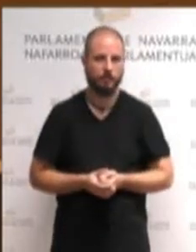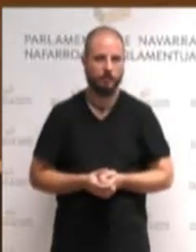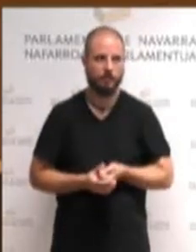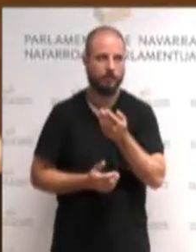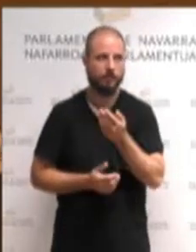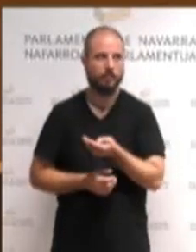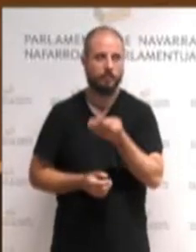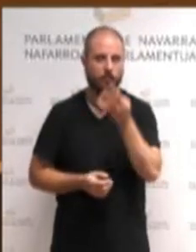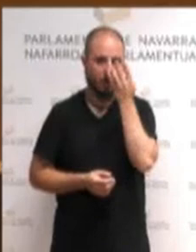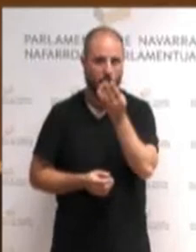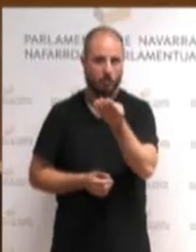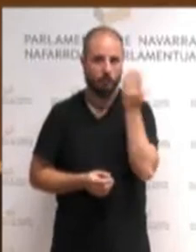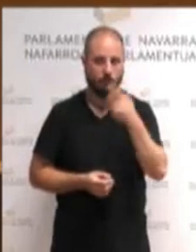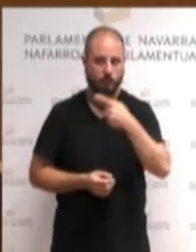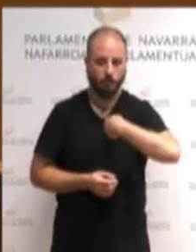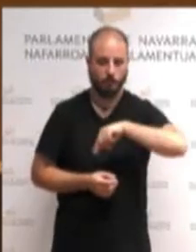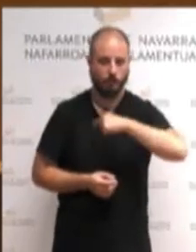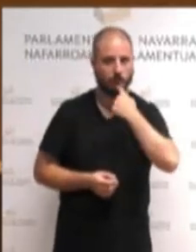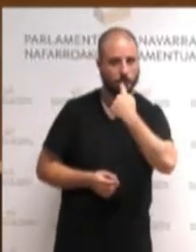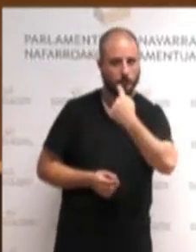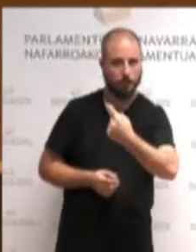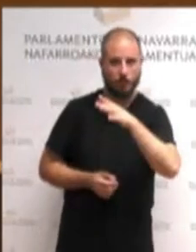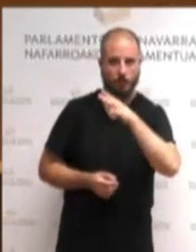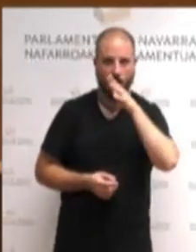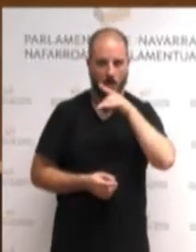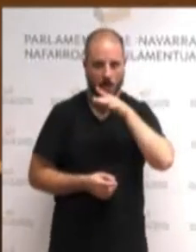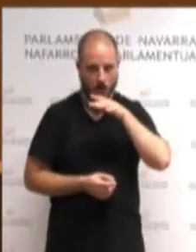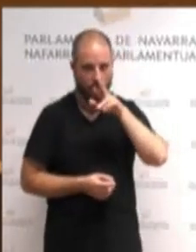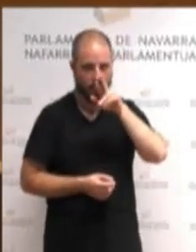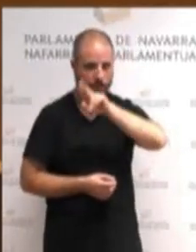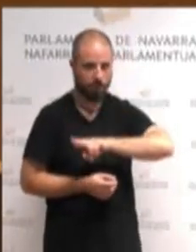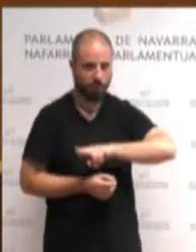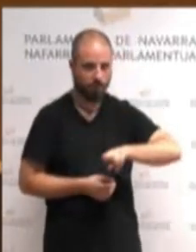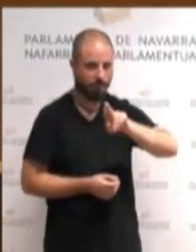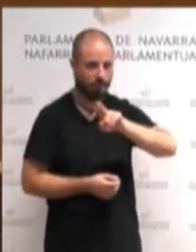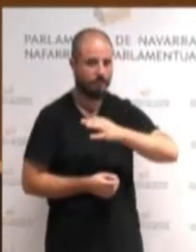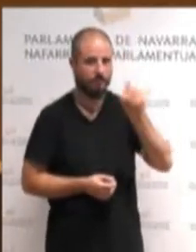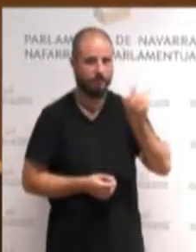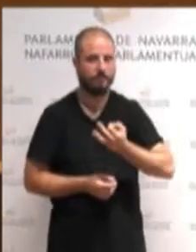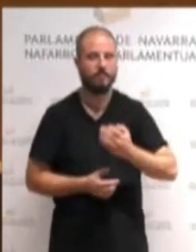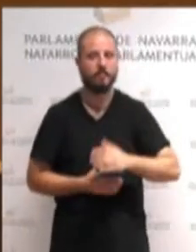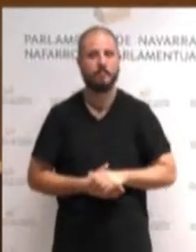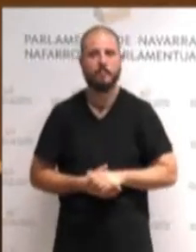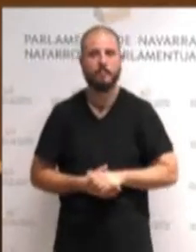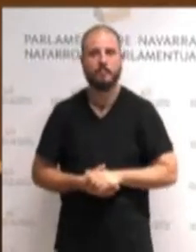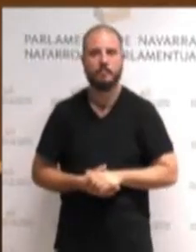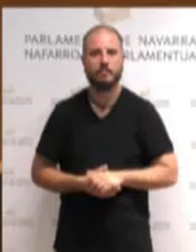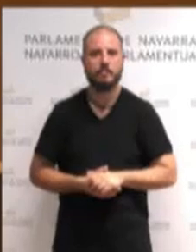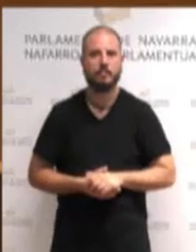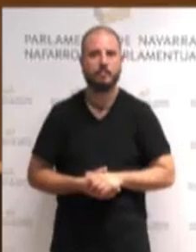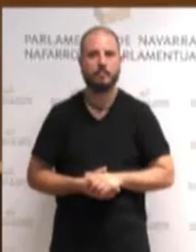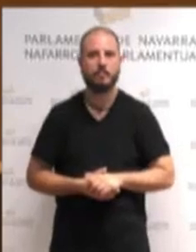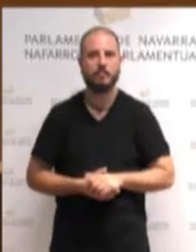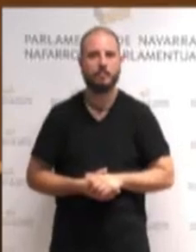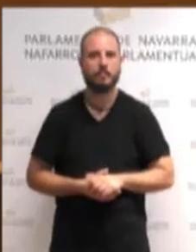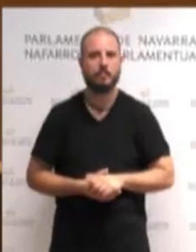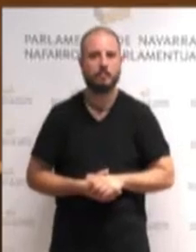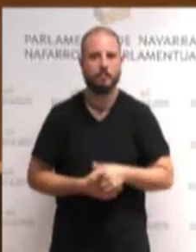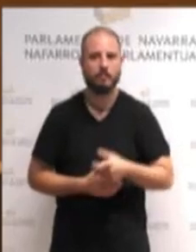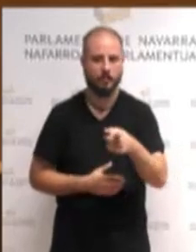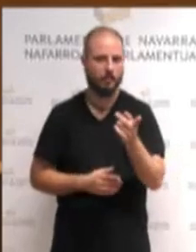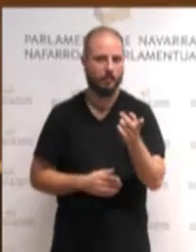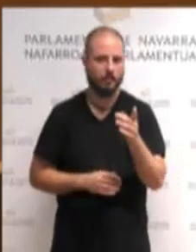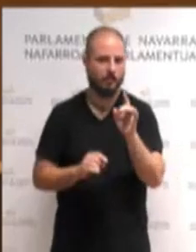dut, gure eskartzen dut. Se equivoque.